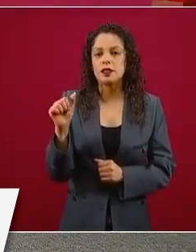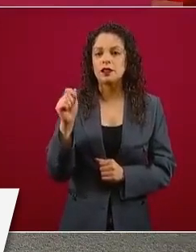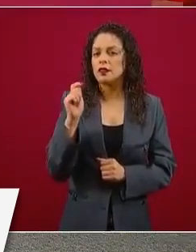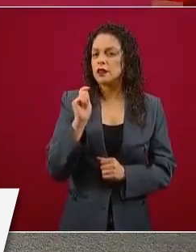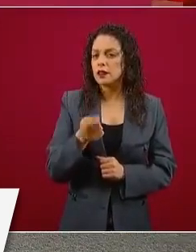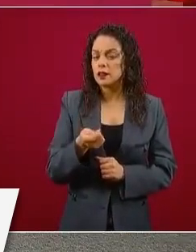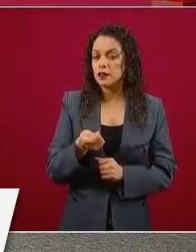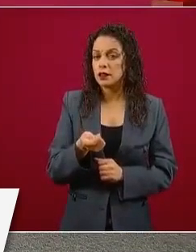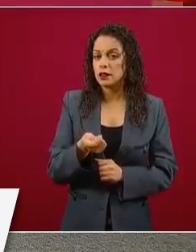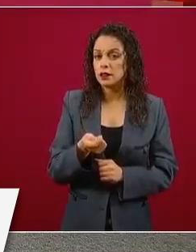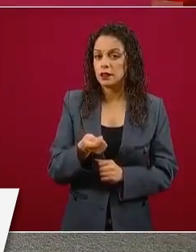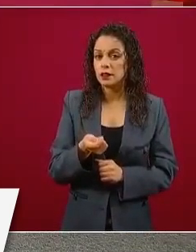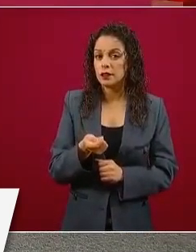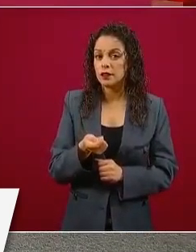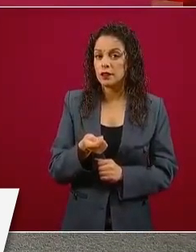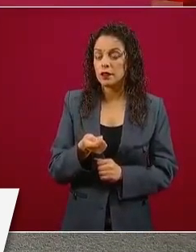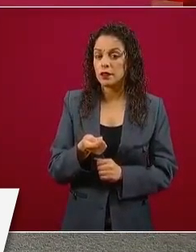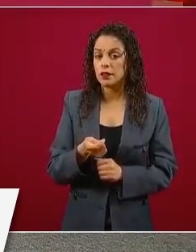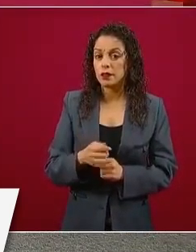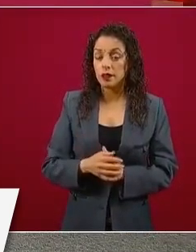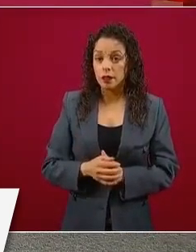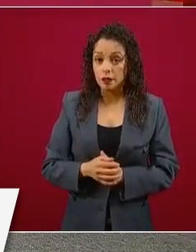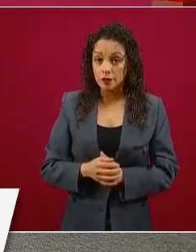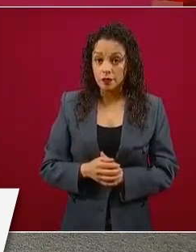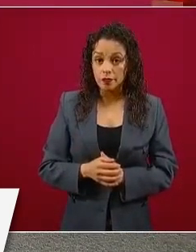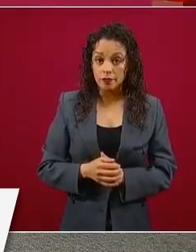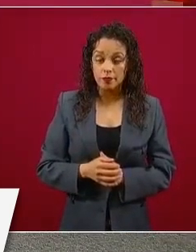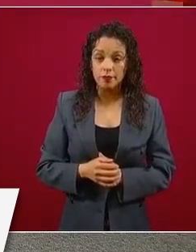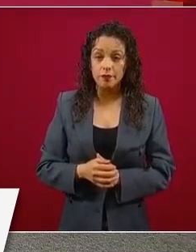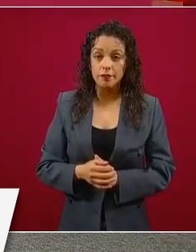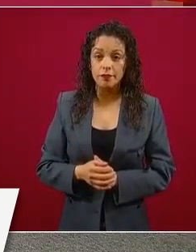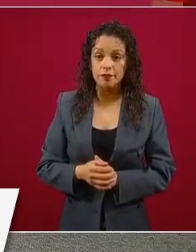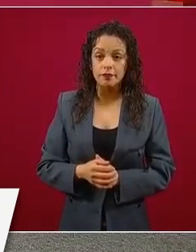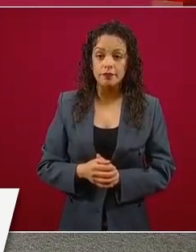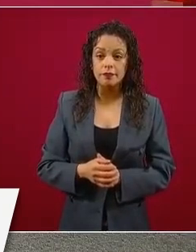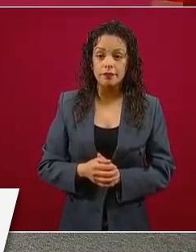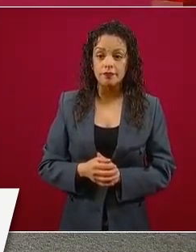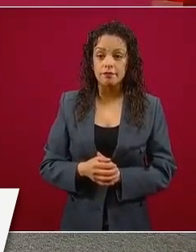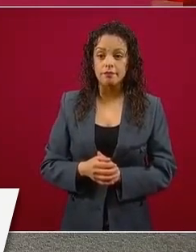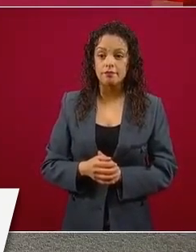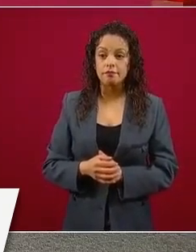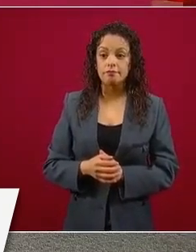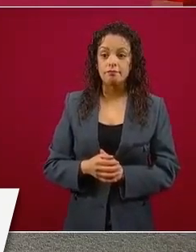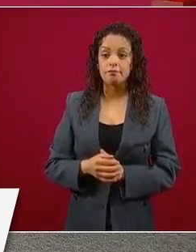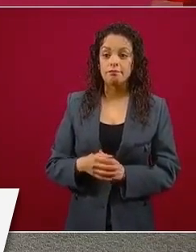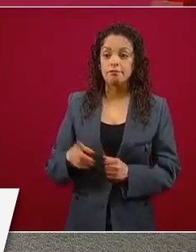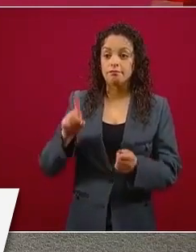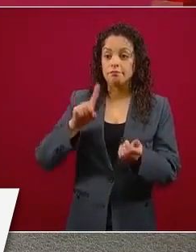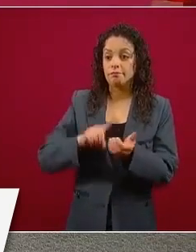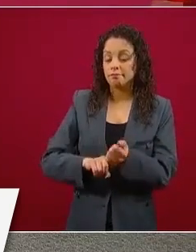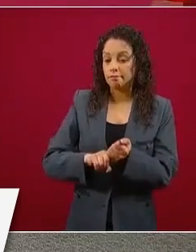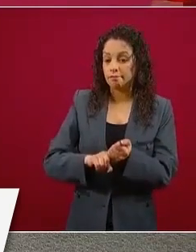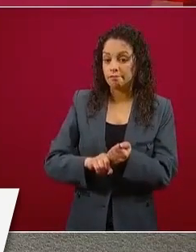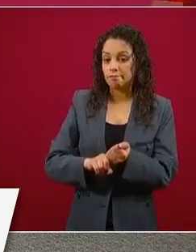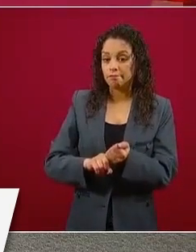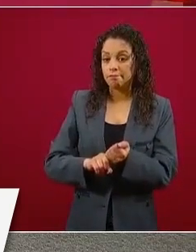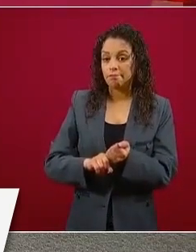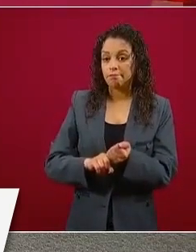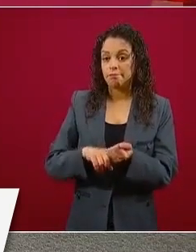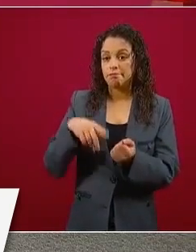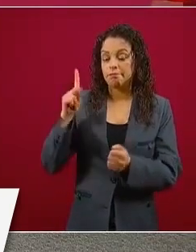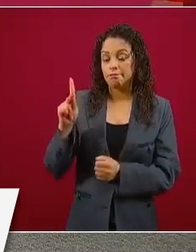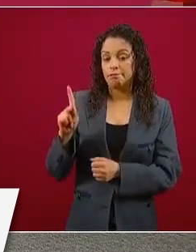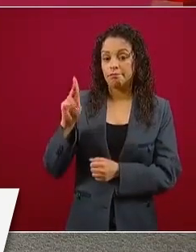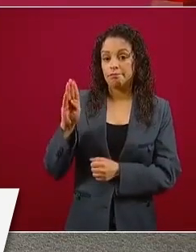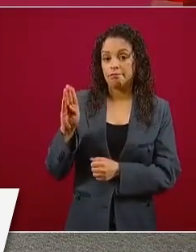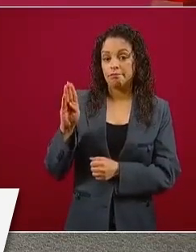PIB mundial, es el Producto Interno